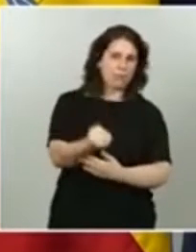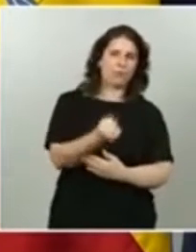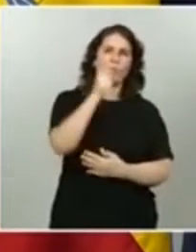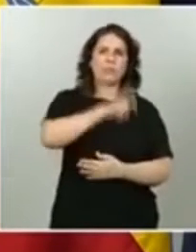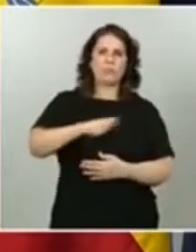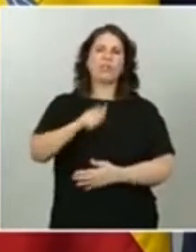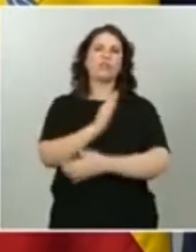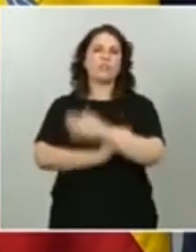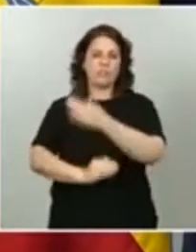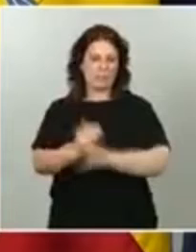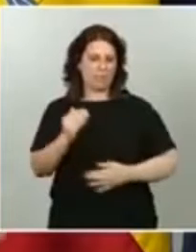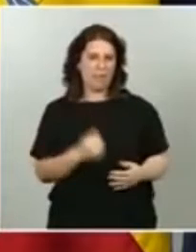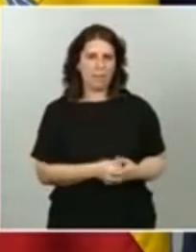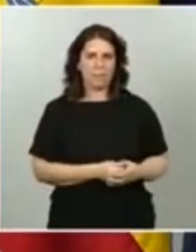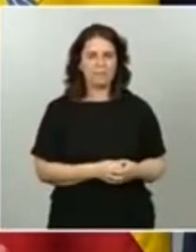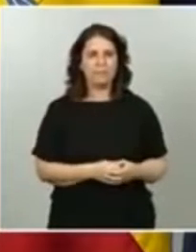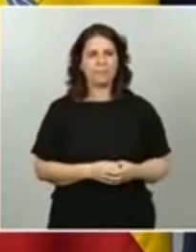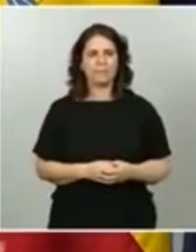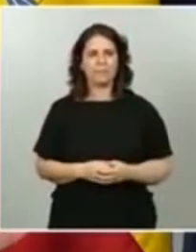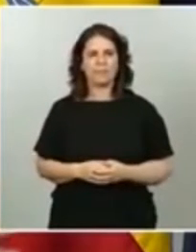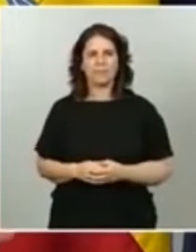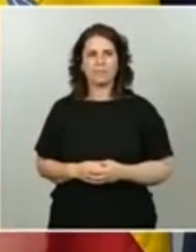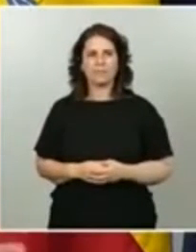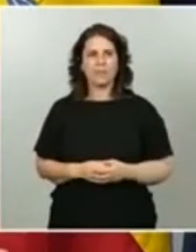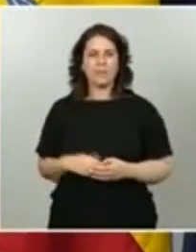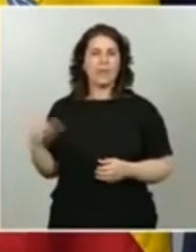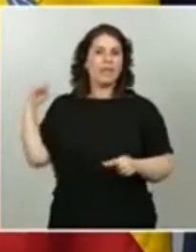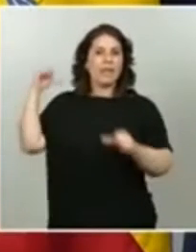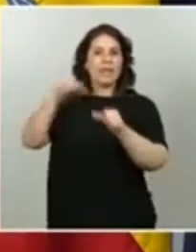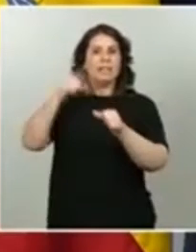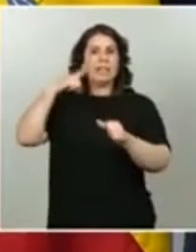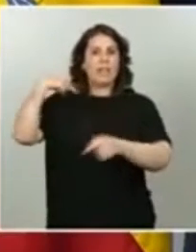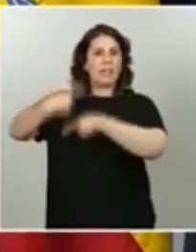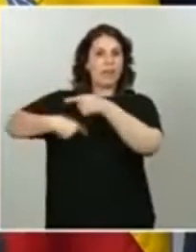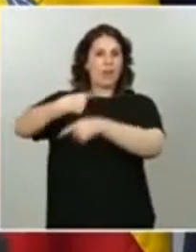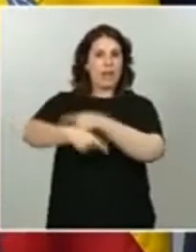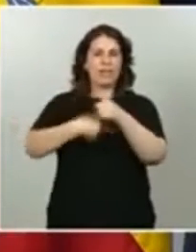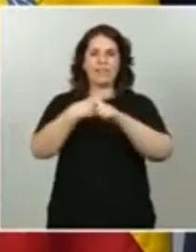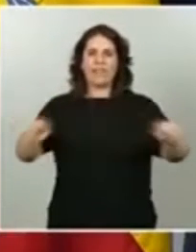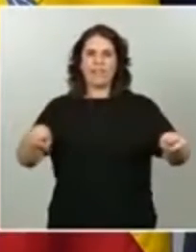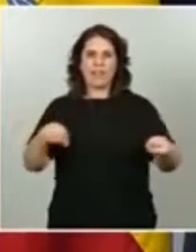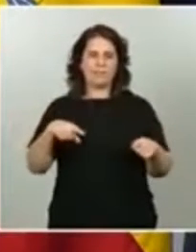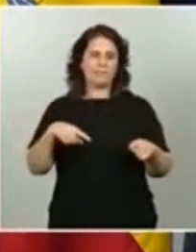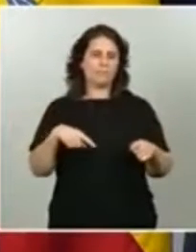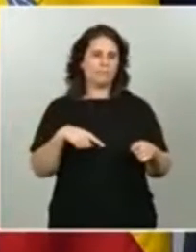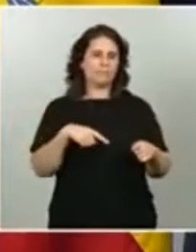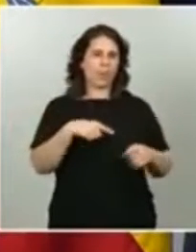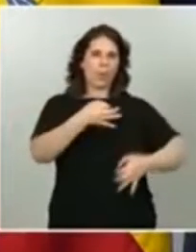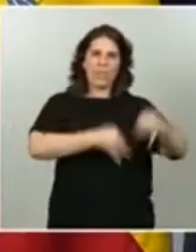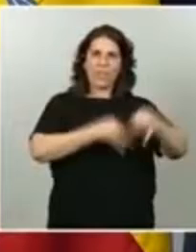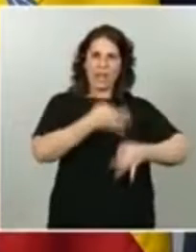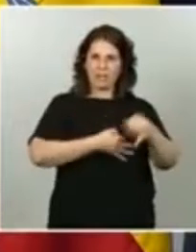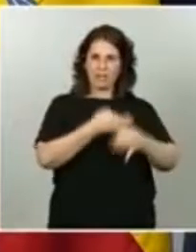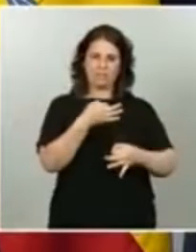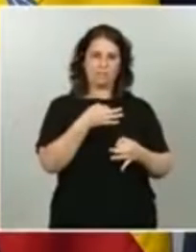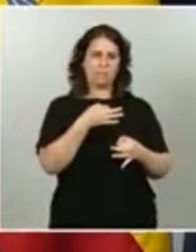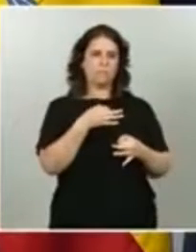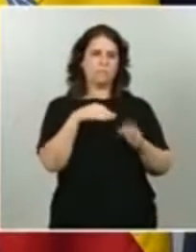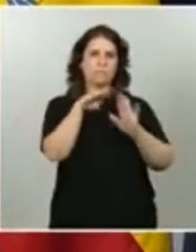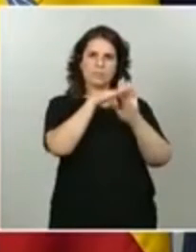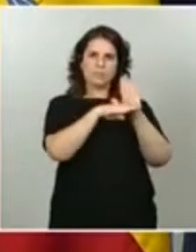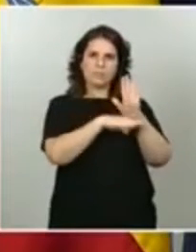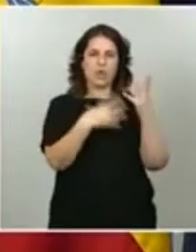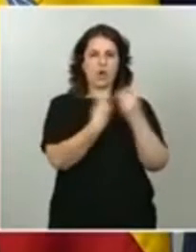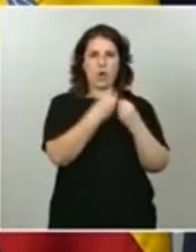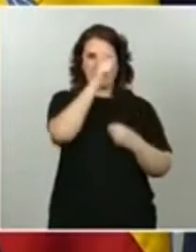discapacidad. Tradicionalmente hemos distinguido entre capacidad jurídica, es decir, todo ese paquete de derechos que nacen con la persona y la